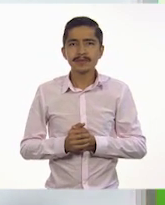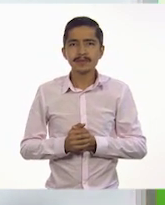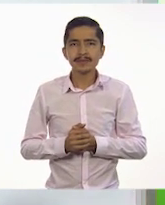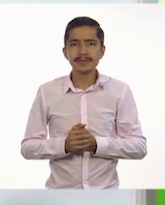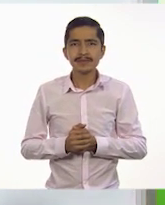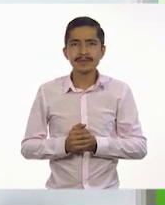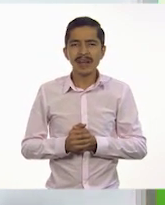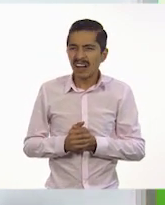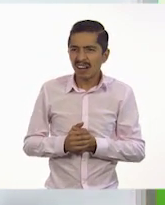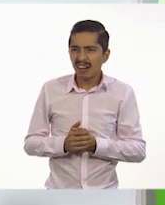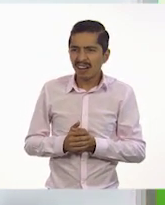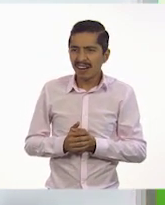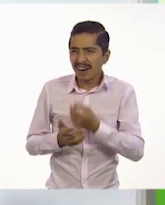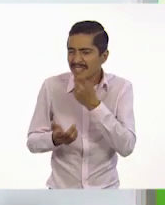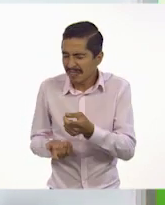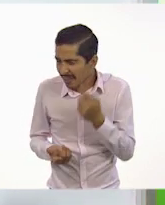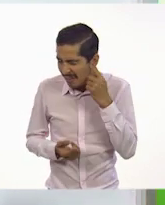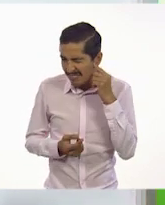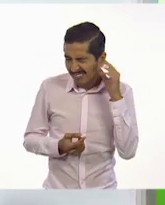¿Qué dice?